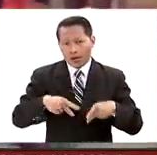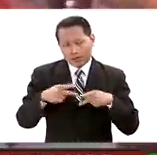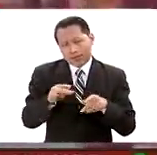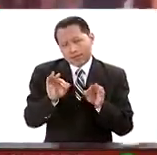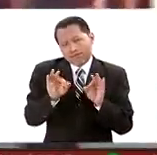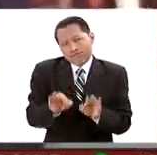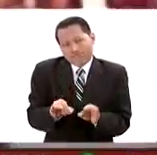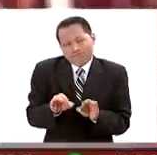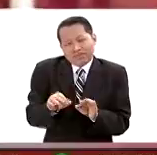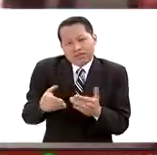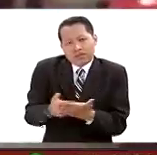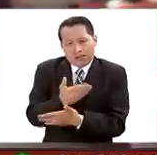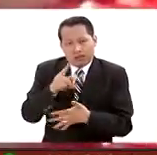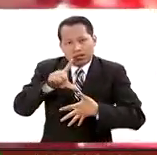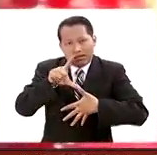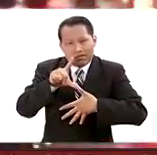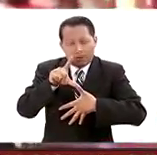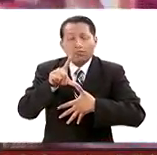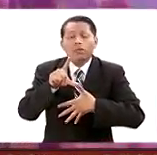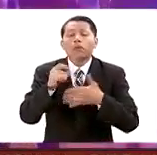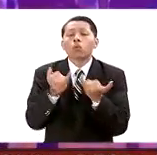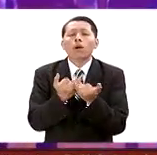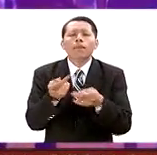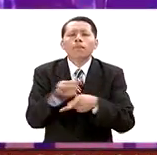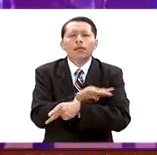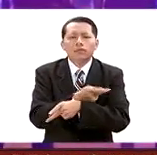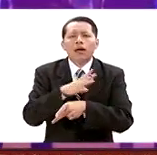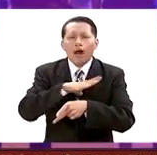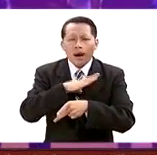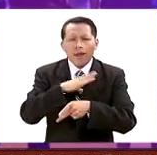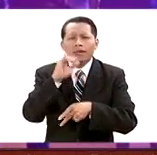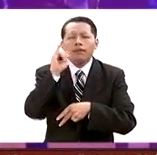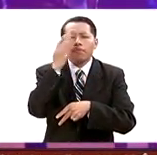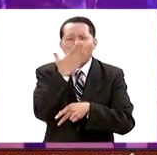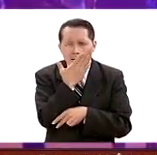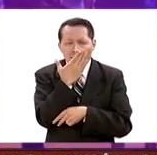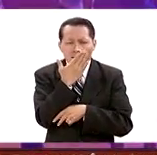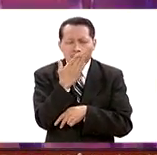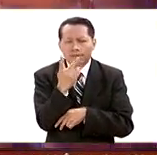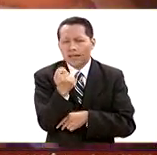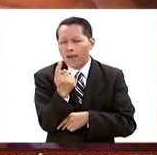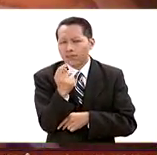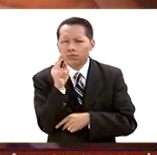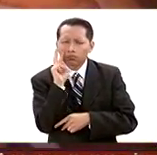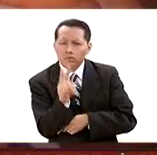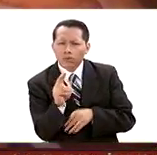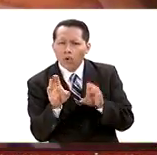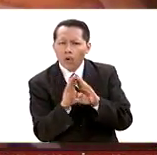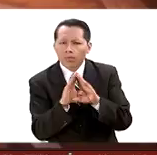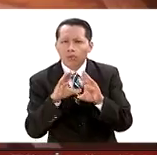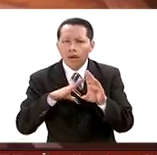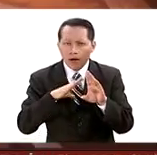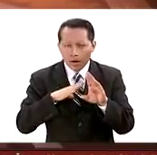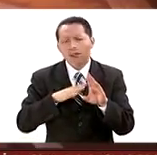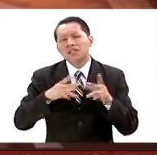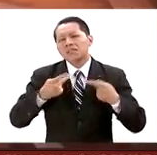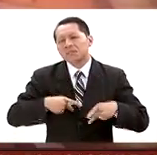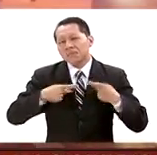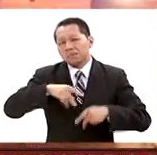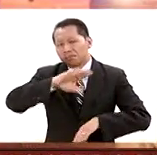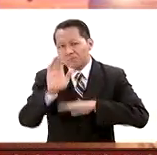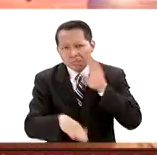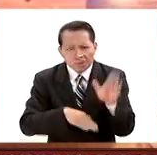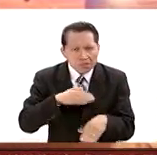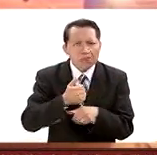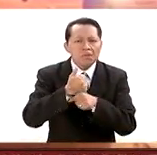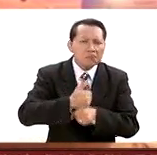latino. Ya era evidente cuando las primeras imágenes de la televisión mostraban a las víctimas, mostraban a las personas, muchos